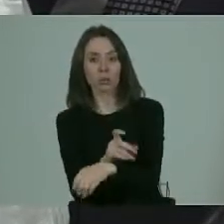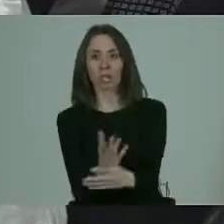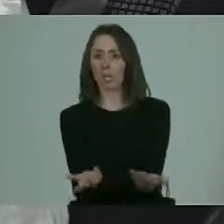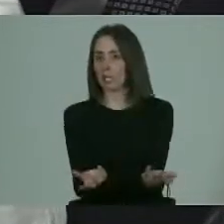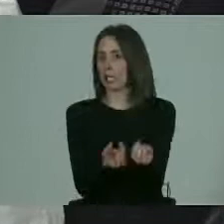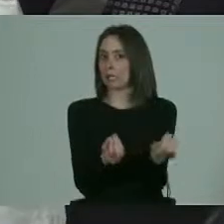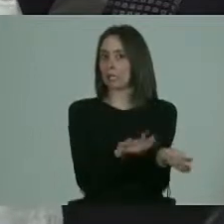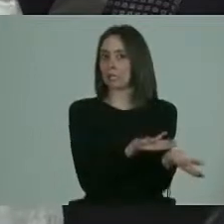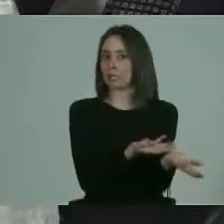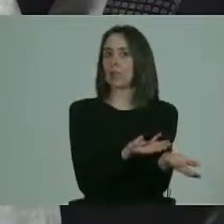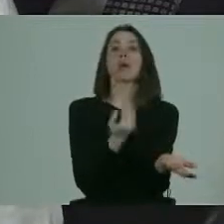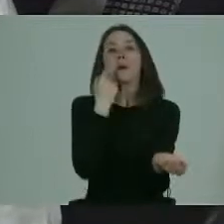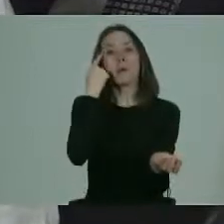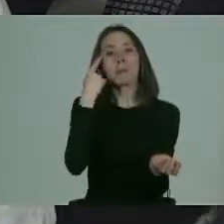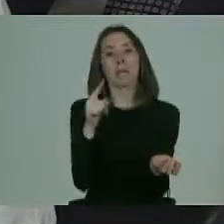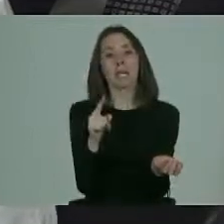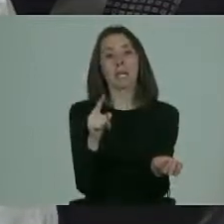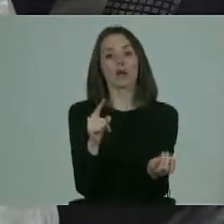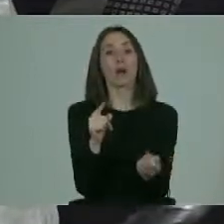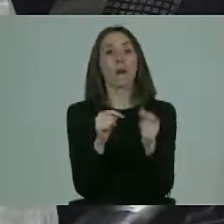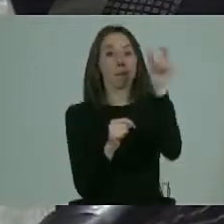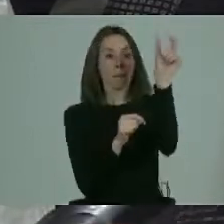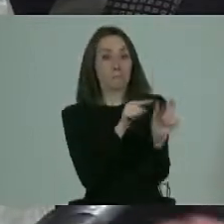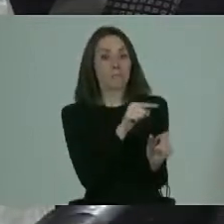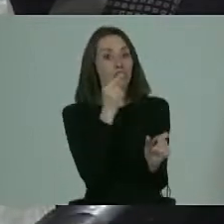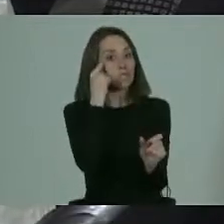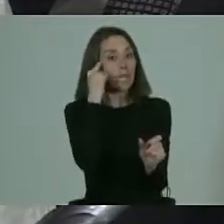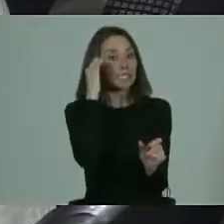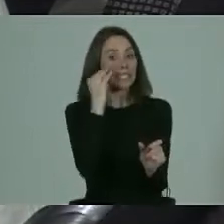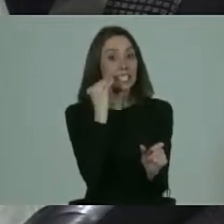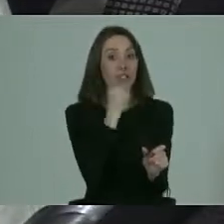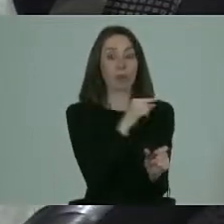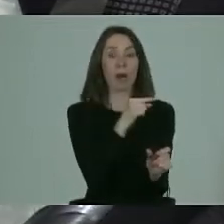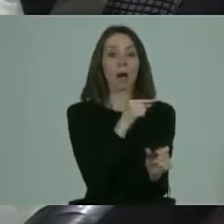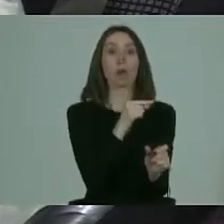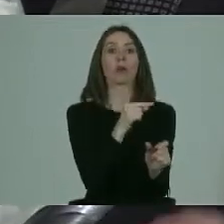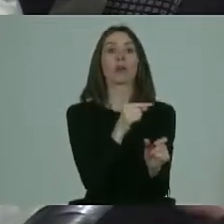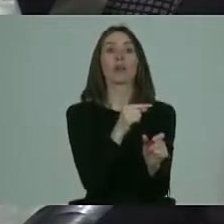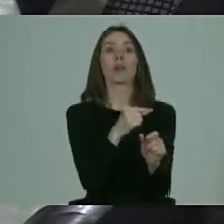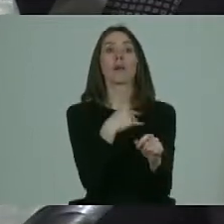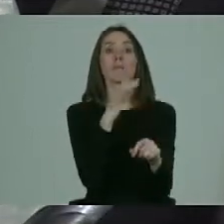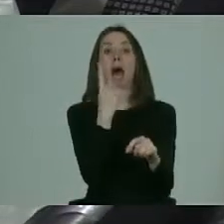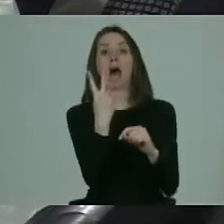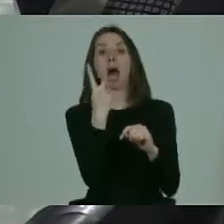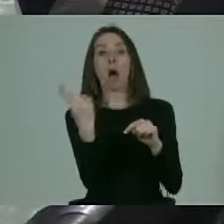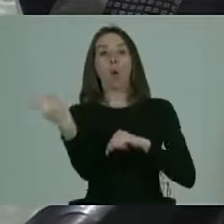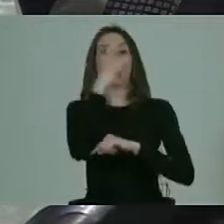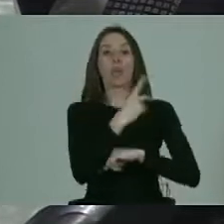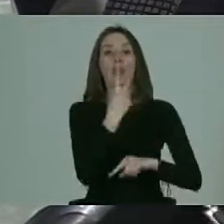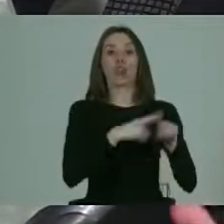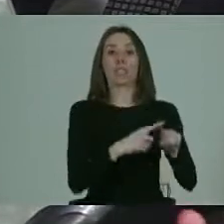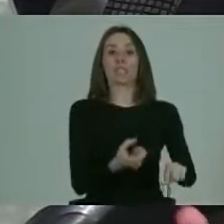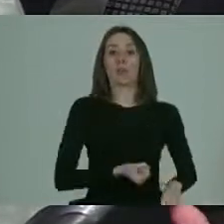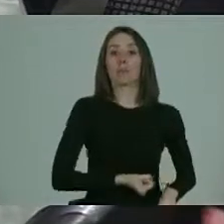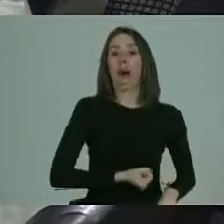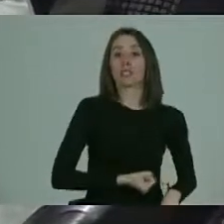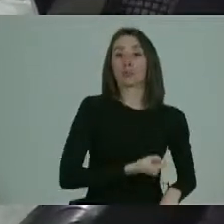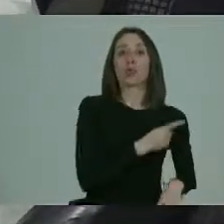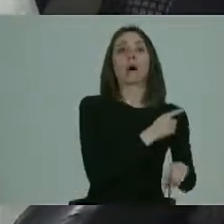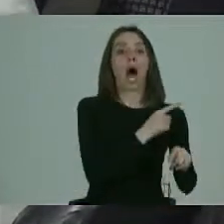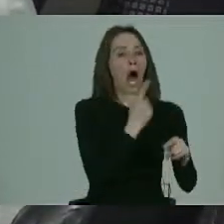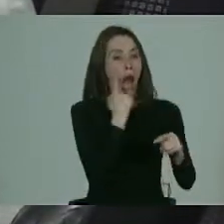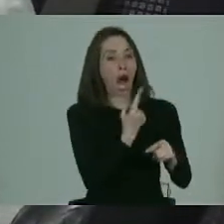¿Qué sucede en eso? Pero, sin embargo, a la persona que tiene síndrome de Down, si lo hace a lo mejor más de dos veces al día, ah, no. O sea,